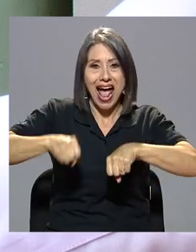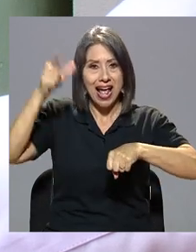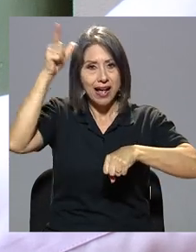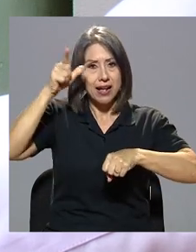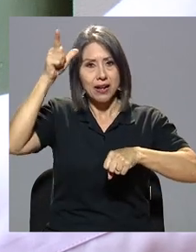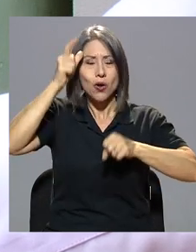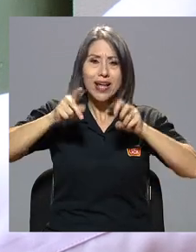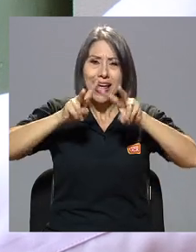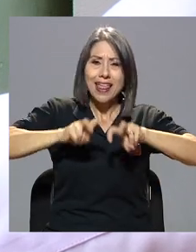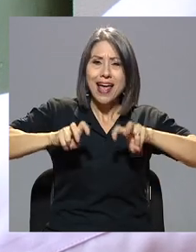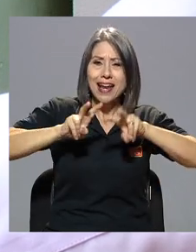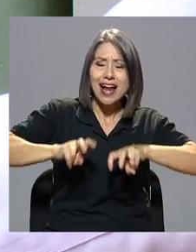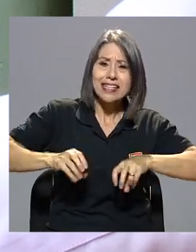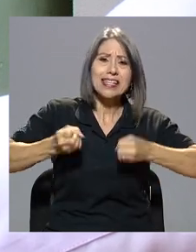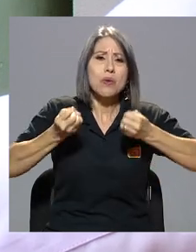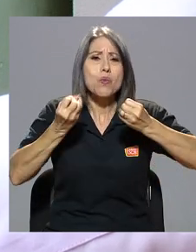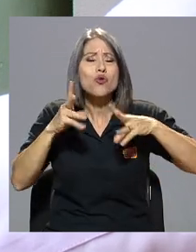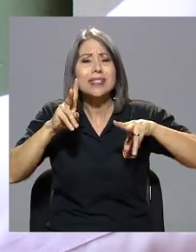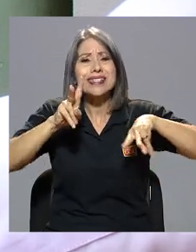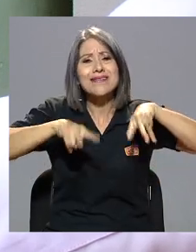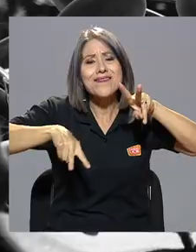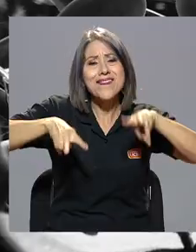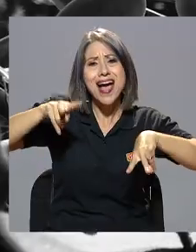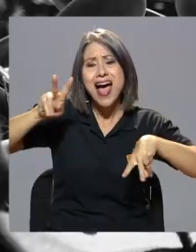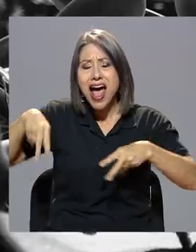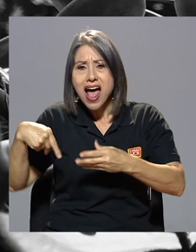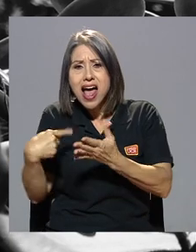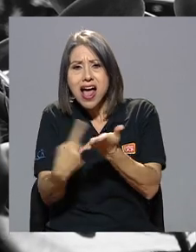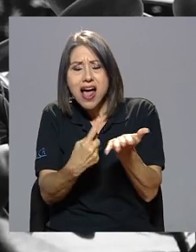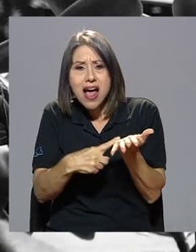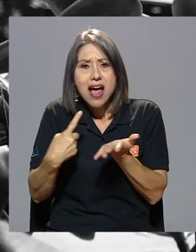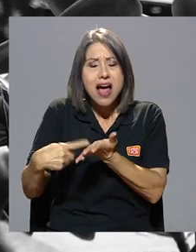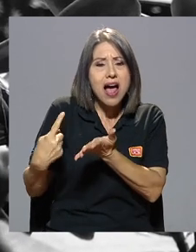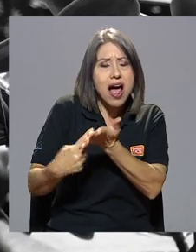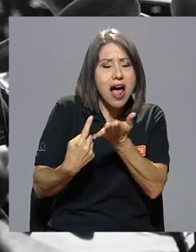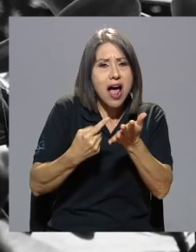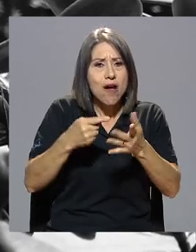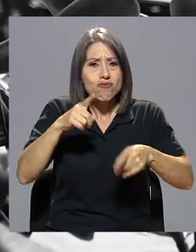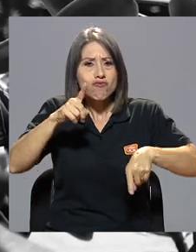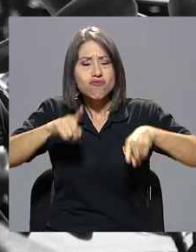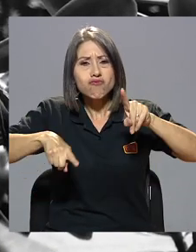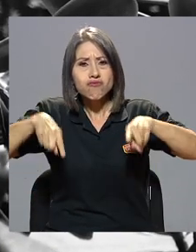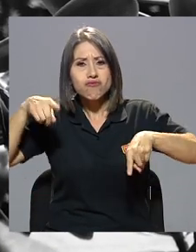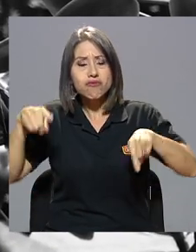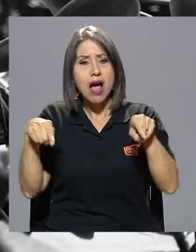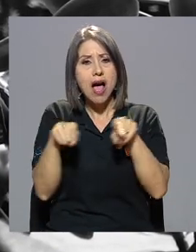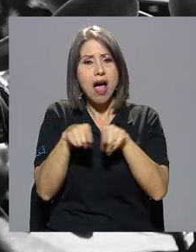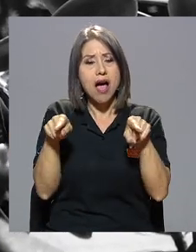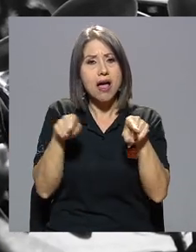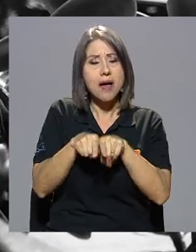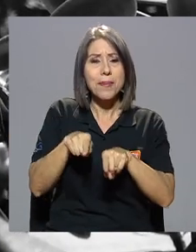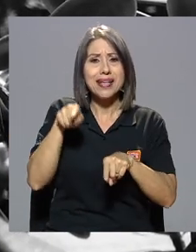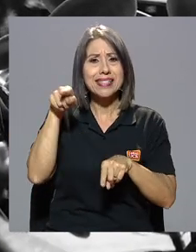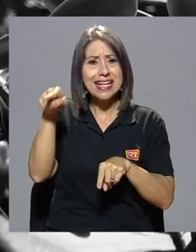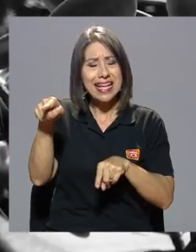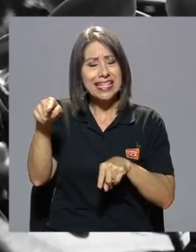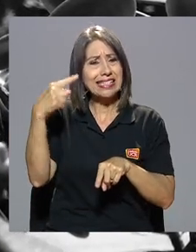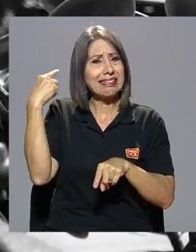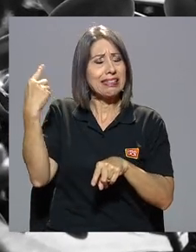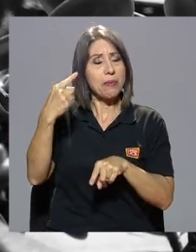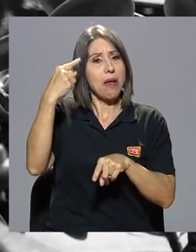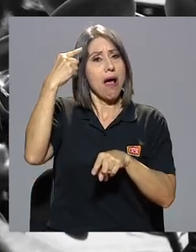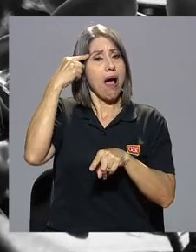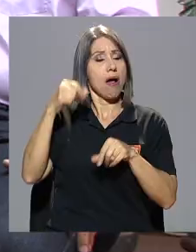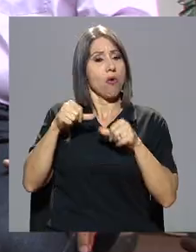lógica de análisis, de manejar muchas variables, y de manejar, además, una